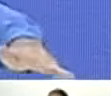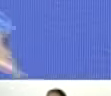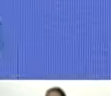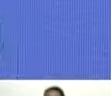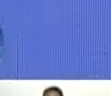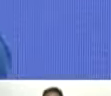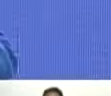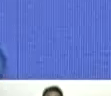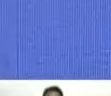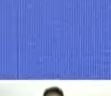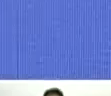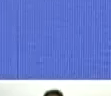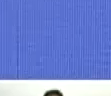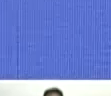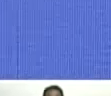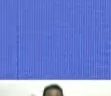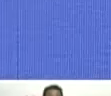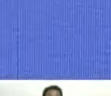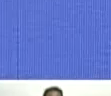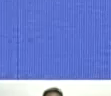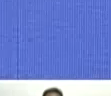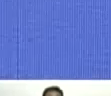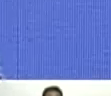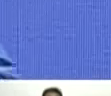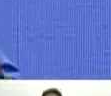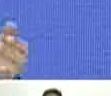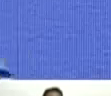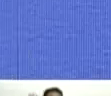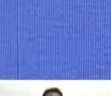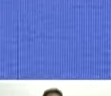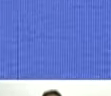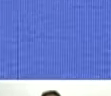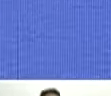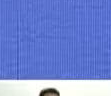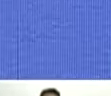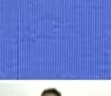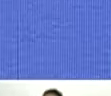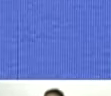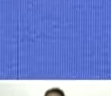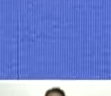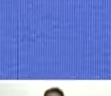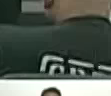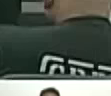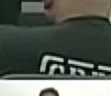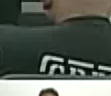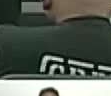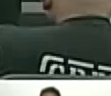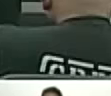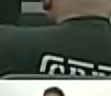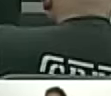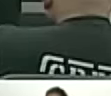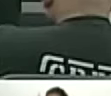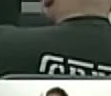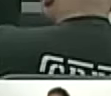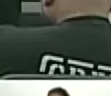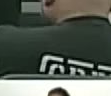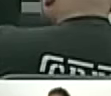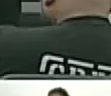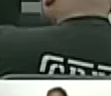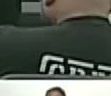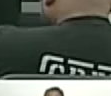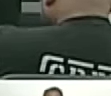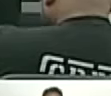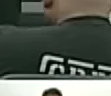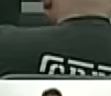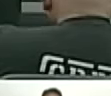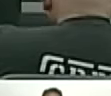generación joven que se va levantando. De nuestros niños, de nuestras niñas. Aquí está todo el equipo. La vicepresidenta ejecutiva. Compañera del